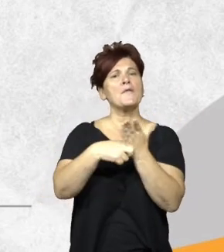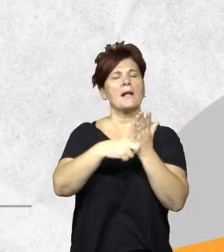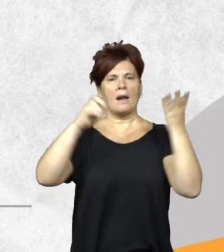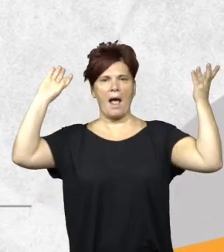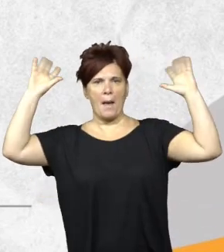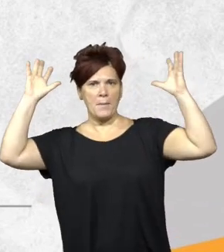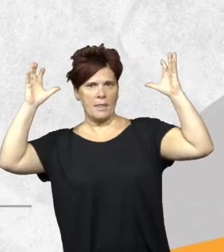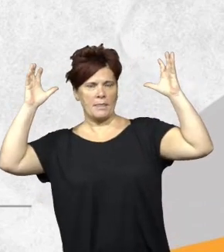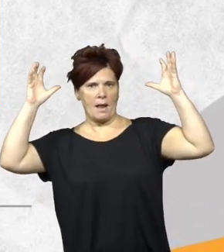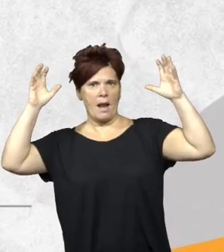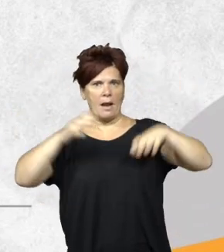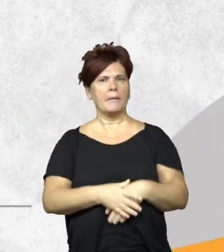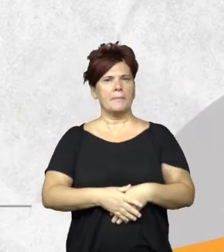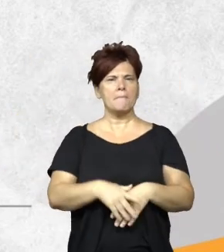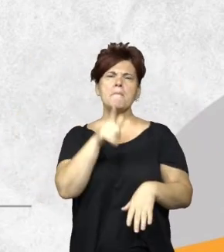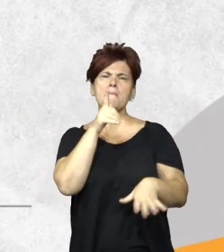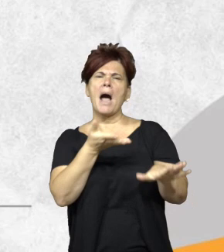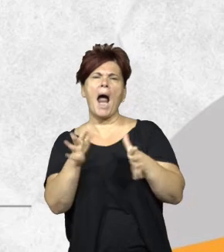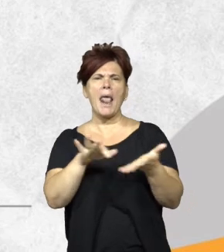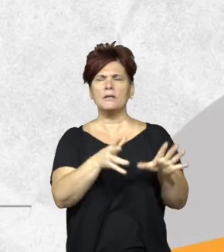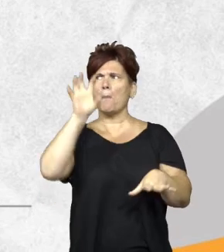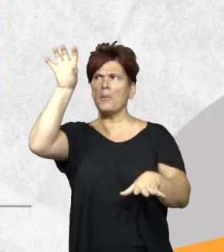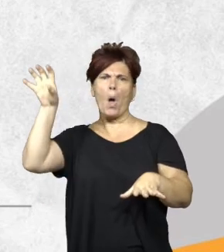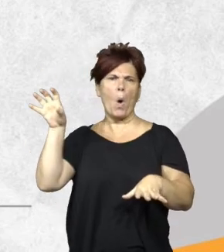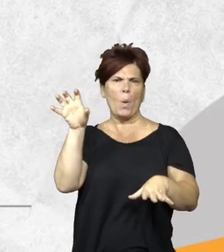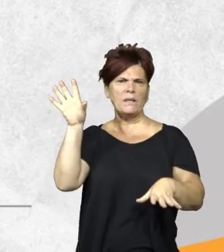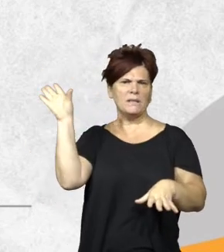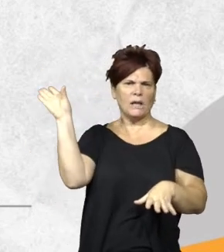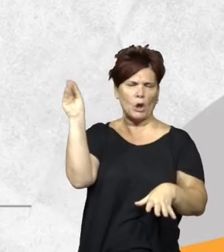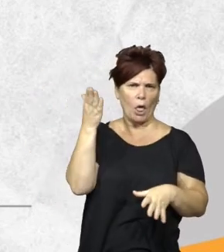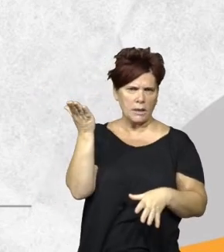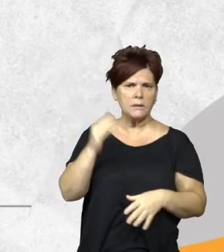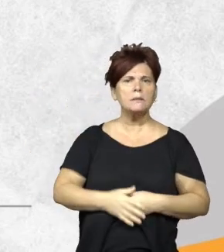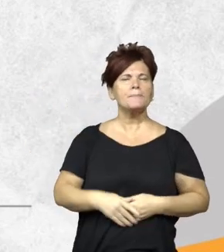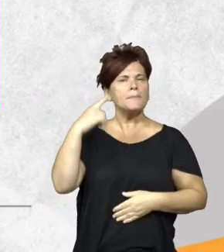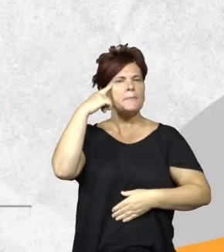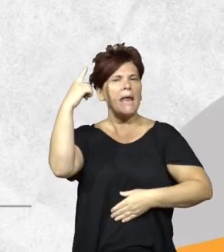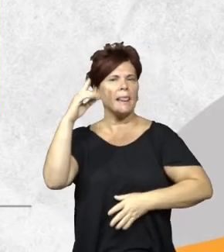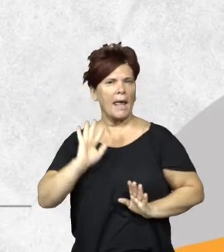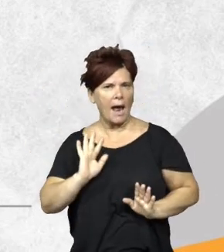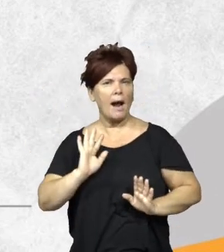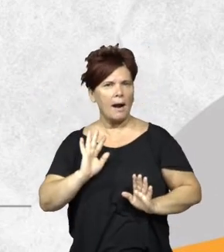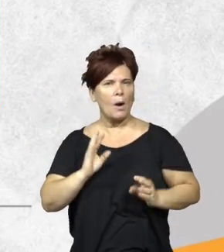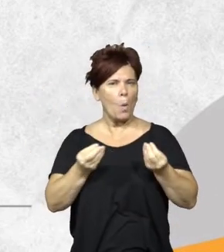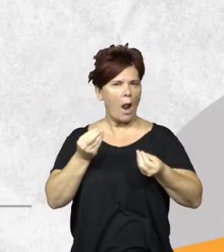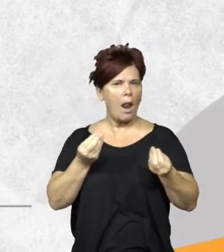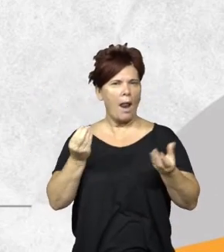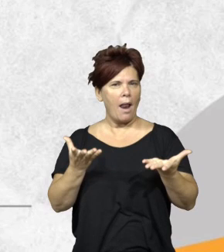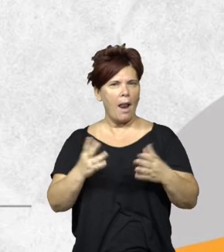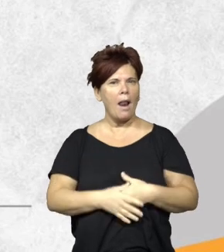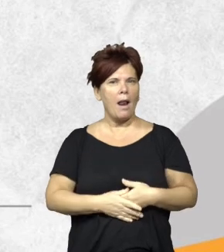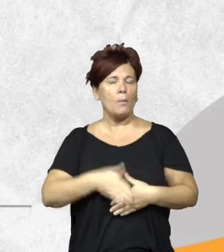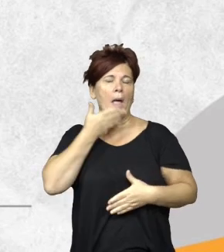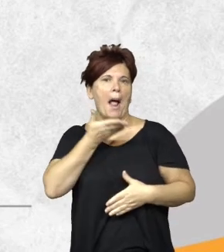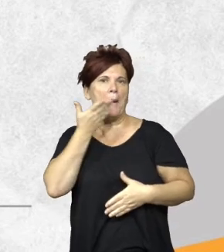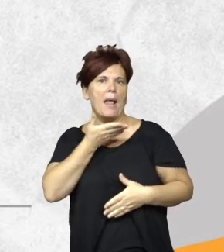ambiental es muy similar en todas las provincias donde la idea es que al hablar